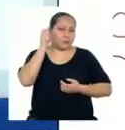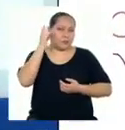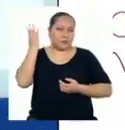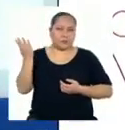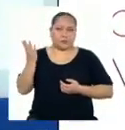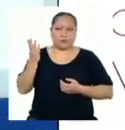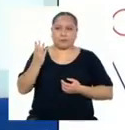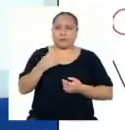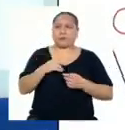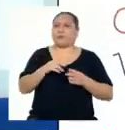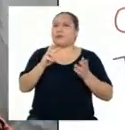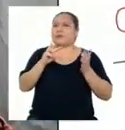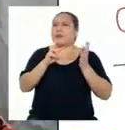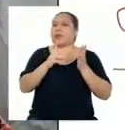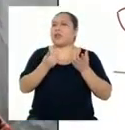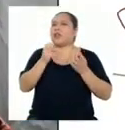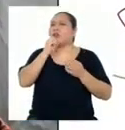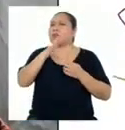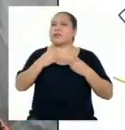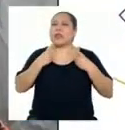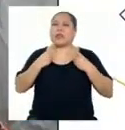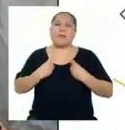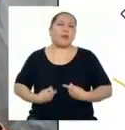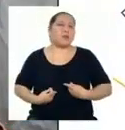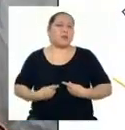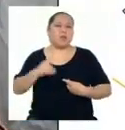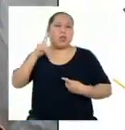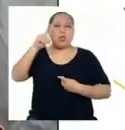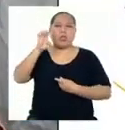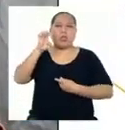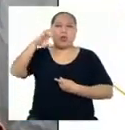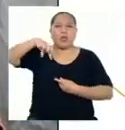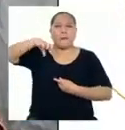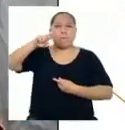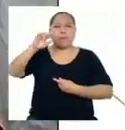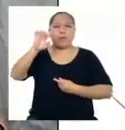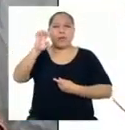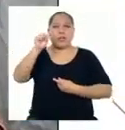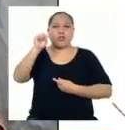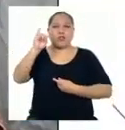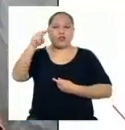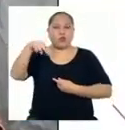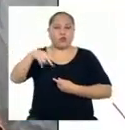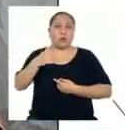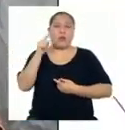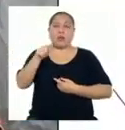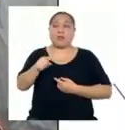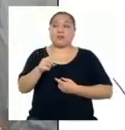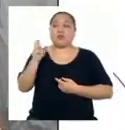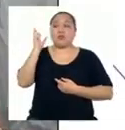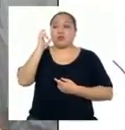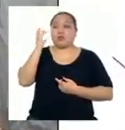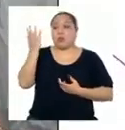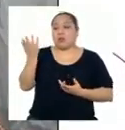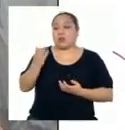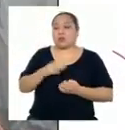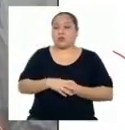escuchado sobre la depresión? Sobre la depresión, escuché que es un trastorno de